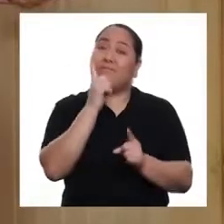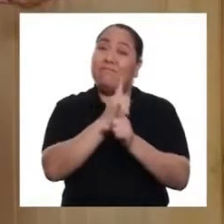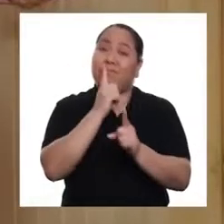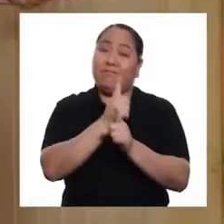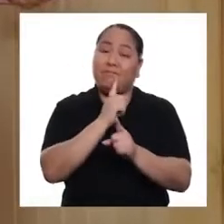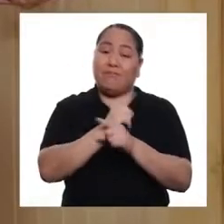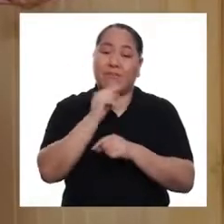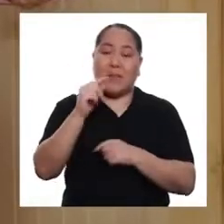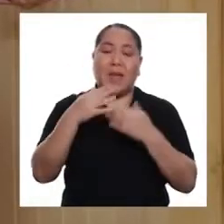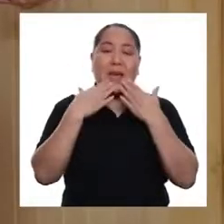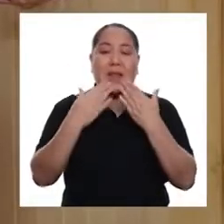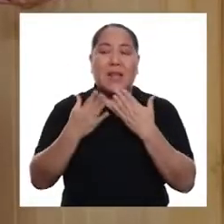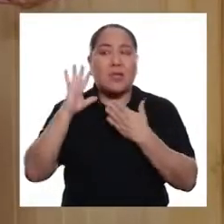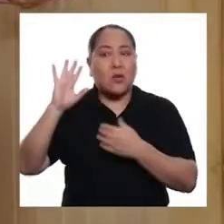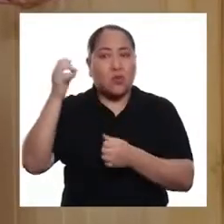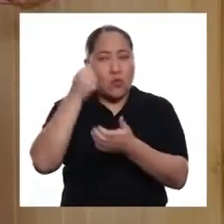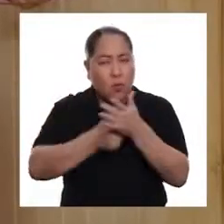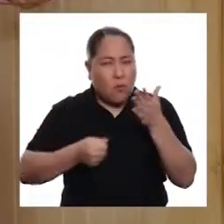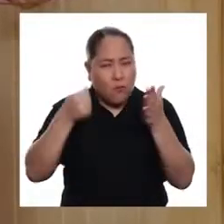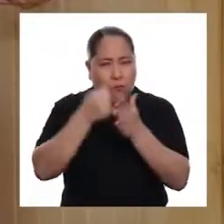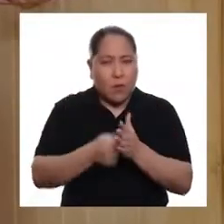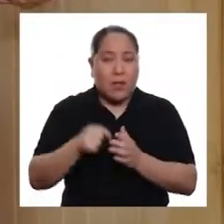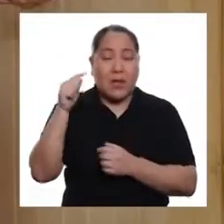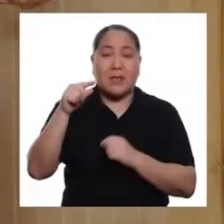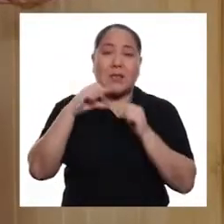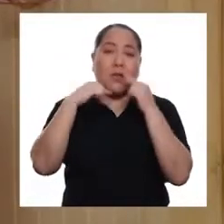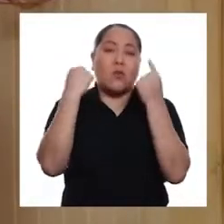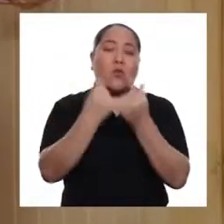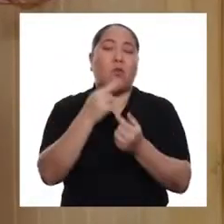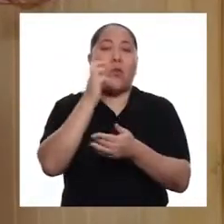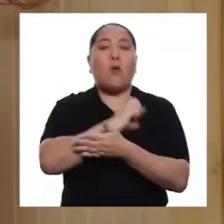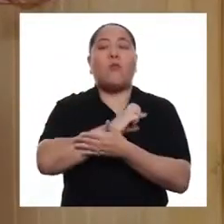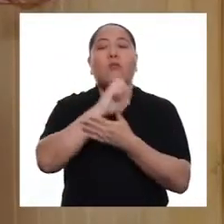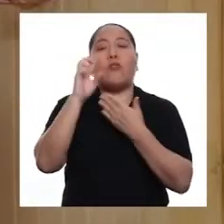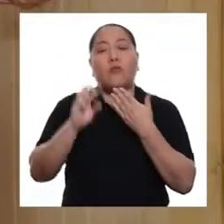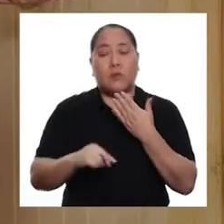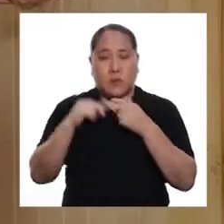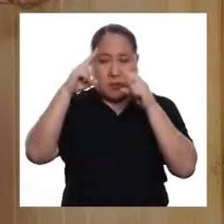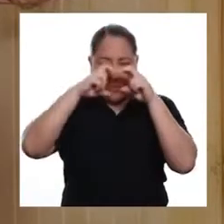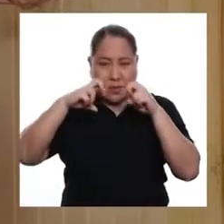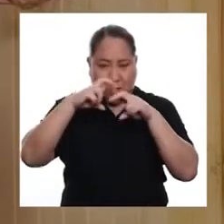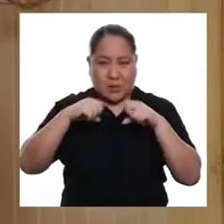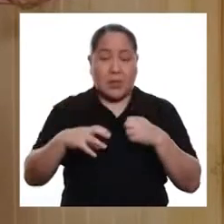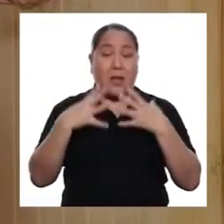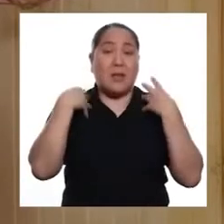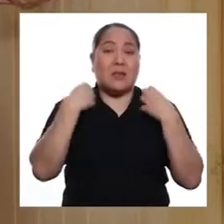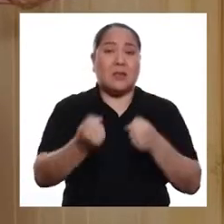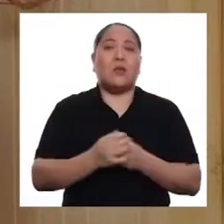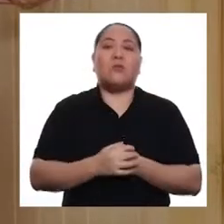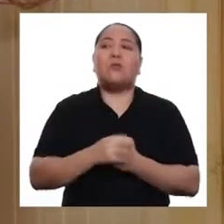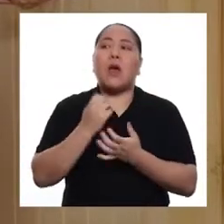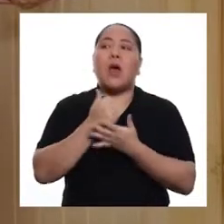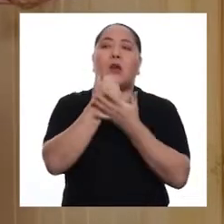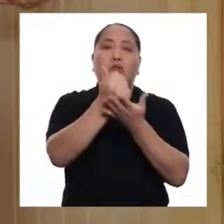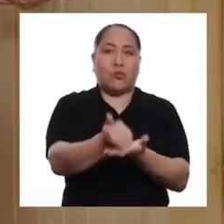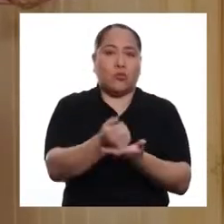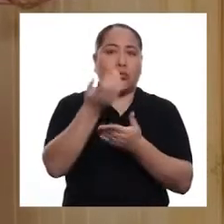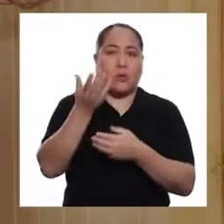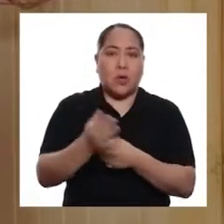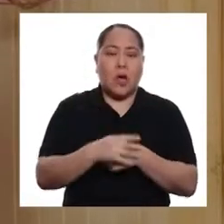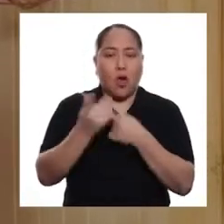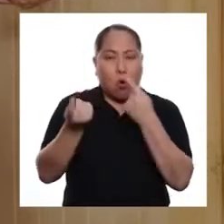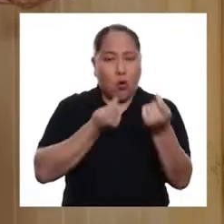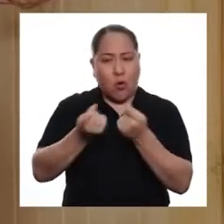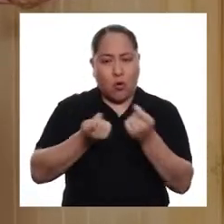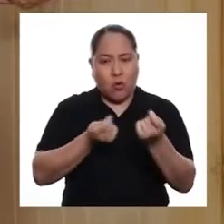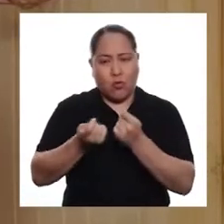Efectivamente. Gracias a su esfuerzo, este grupo de profesionales e investigadores de la salud contribuyó